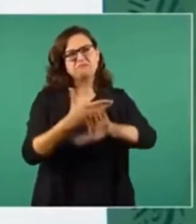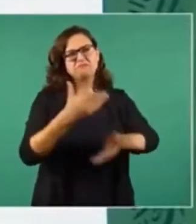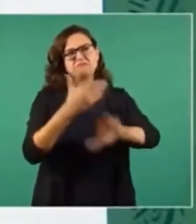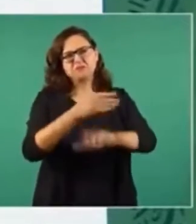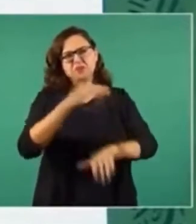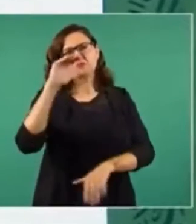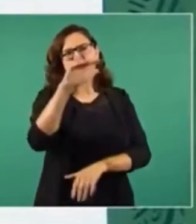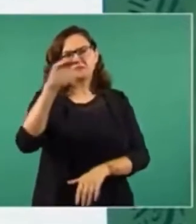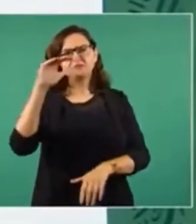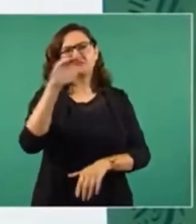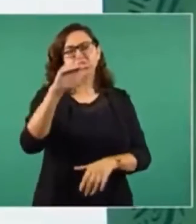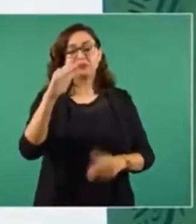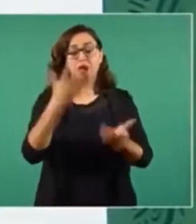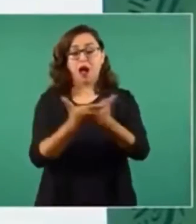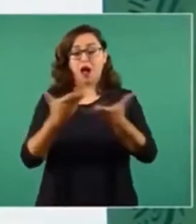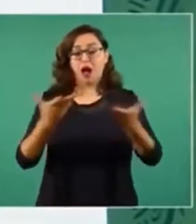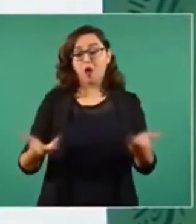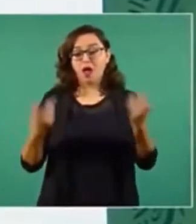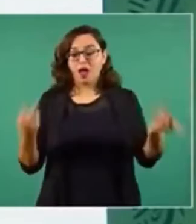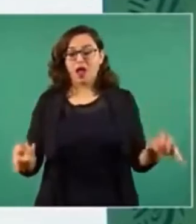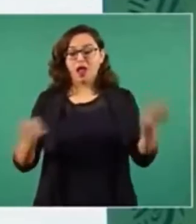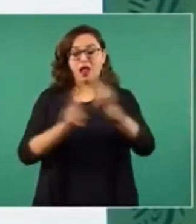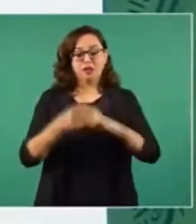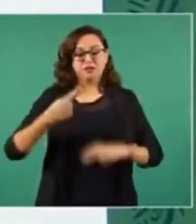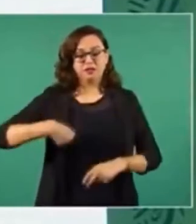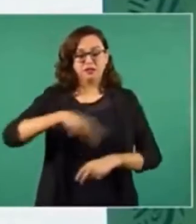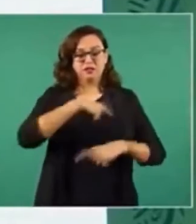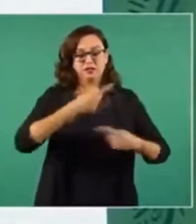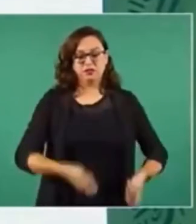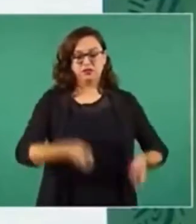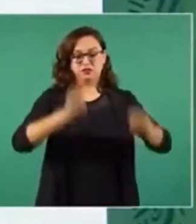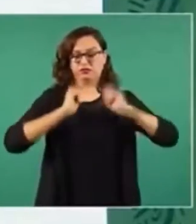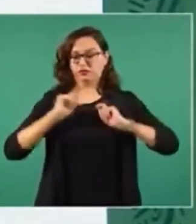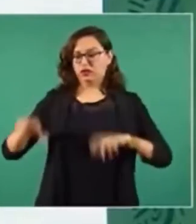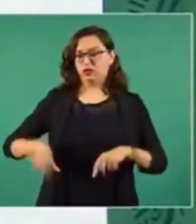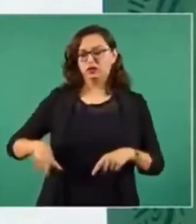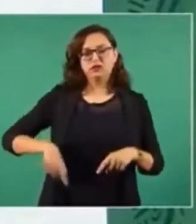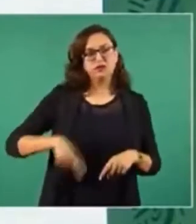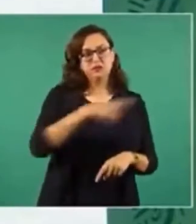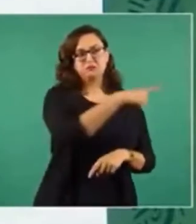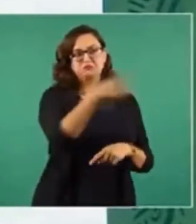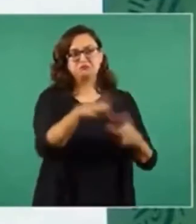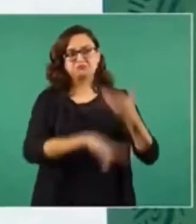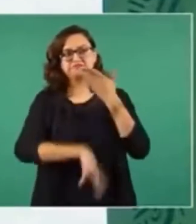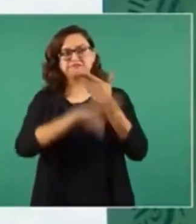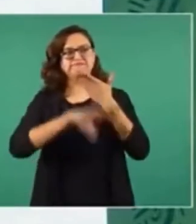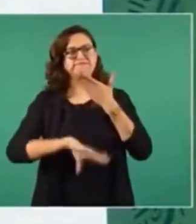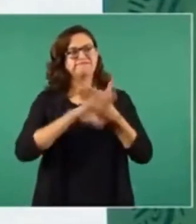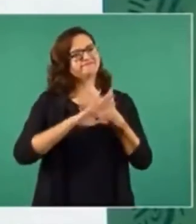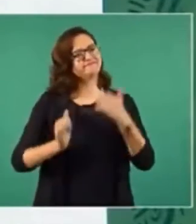Si nosotros padecimos de persecución